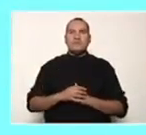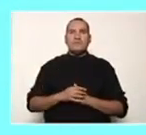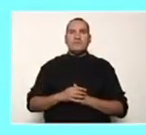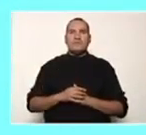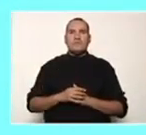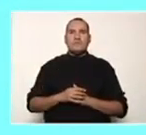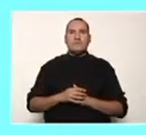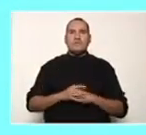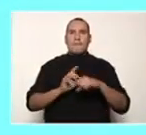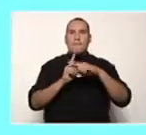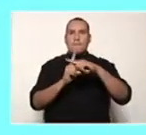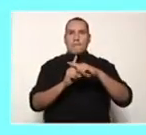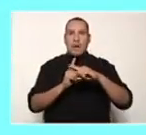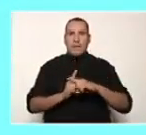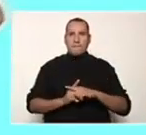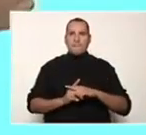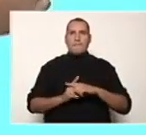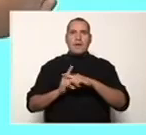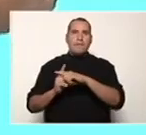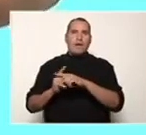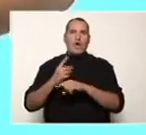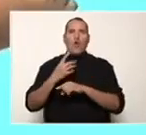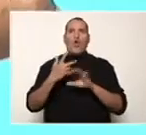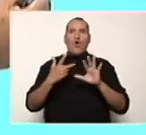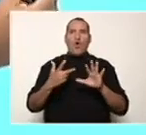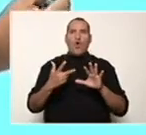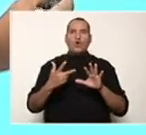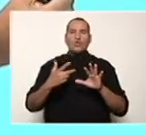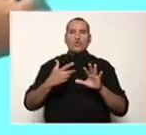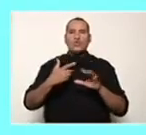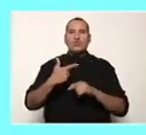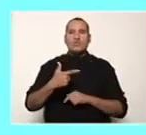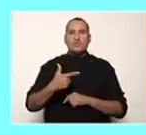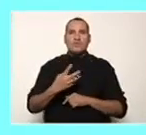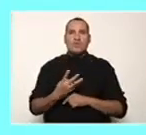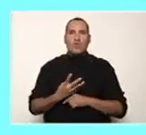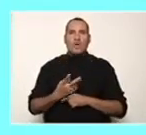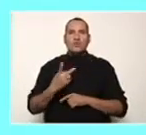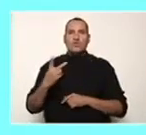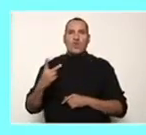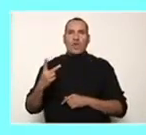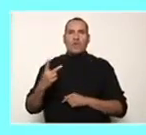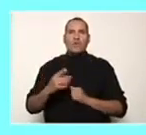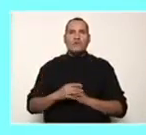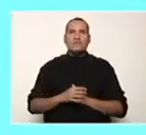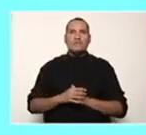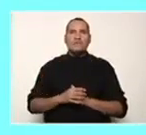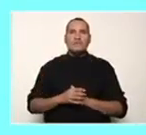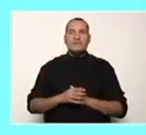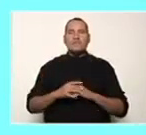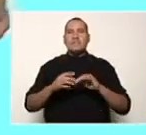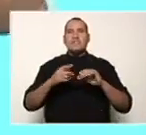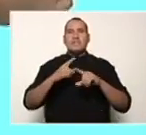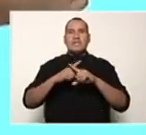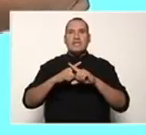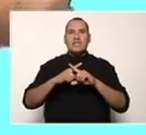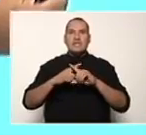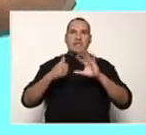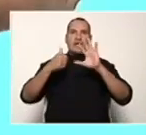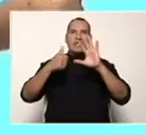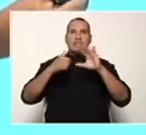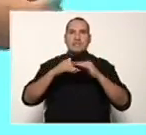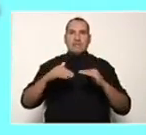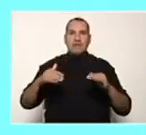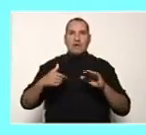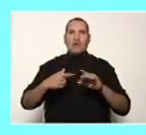Ahí tendríamos que 8 entre 4 da 2, X a la 6 entre X a la 2, coloco la